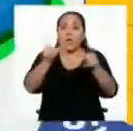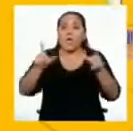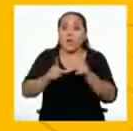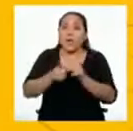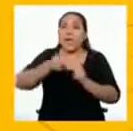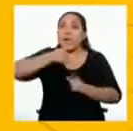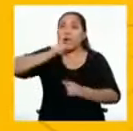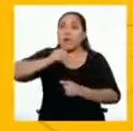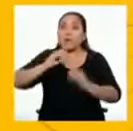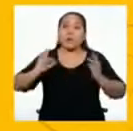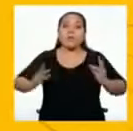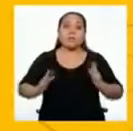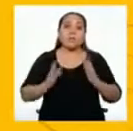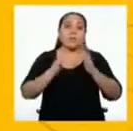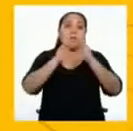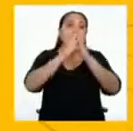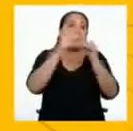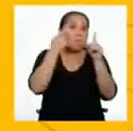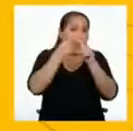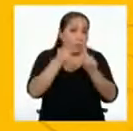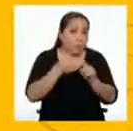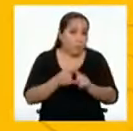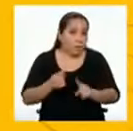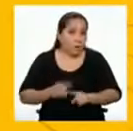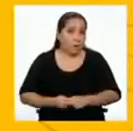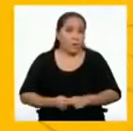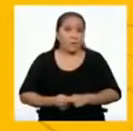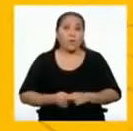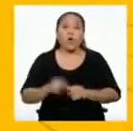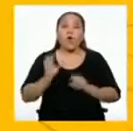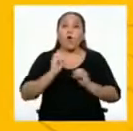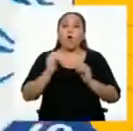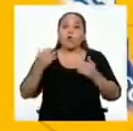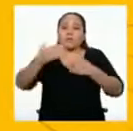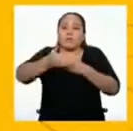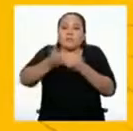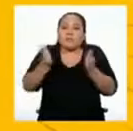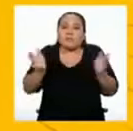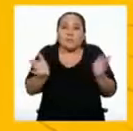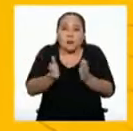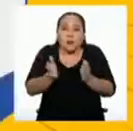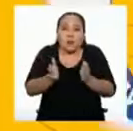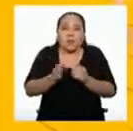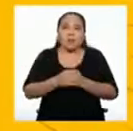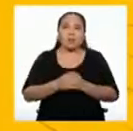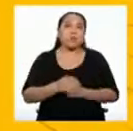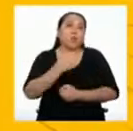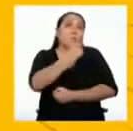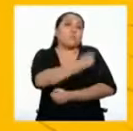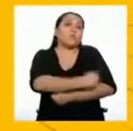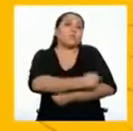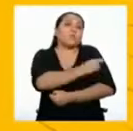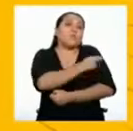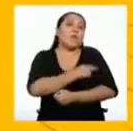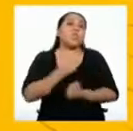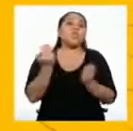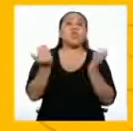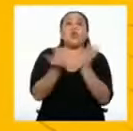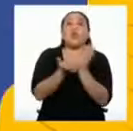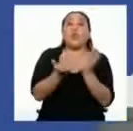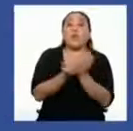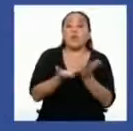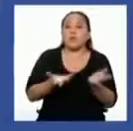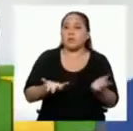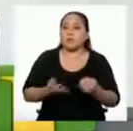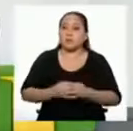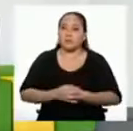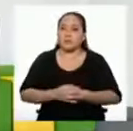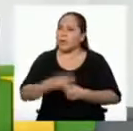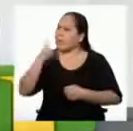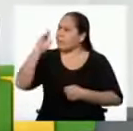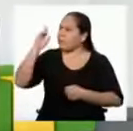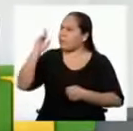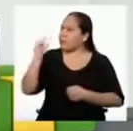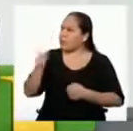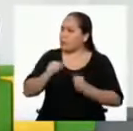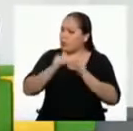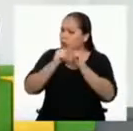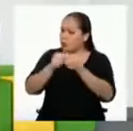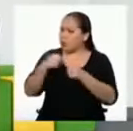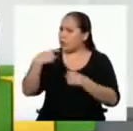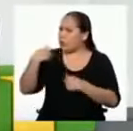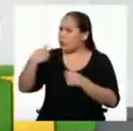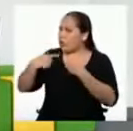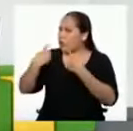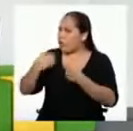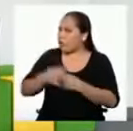lagunas, cerros, etc. O cerrados como hospitales e instituciones educativas. Profesor, síganos